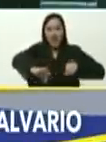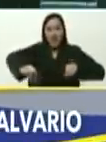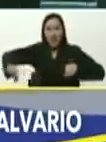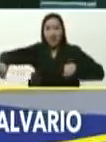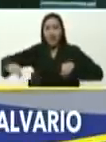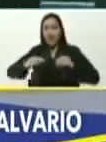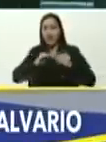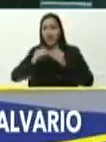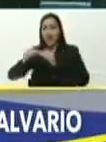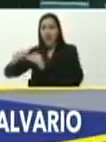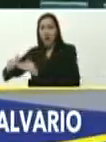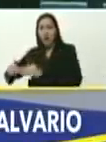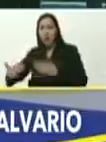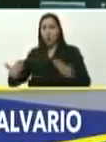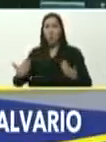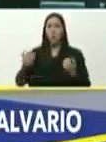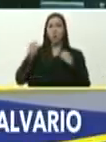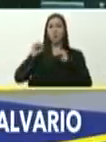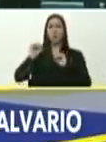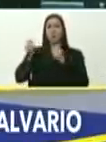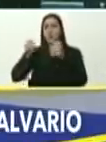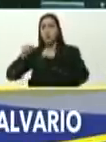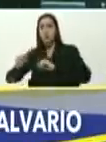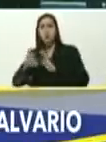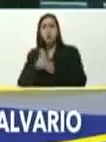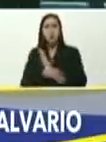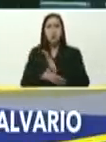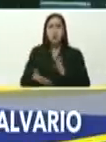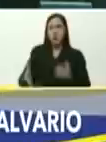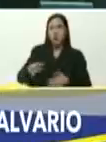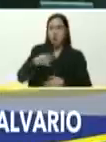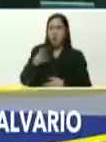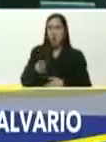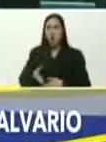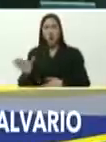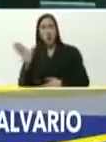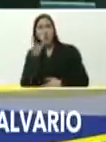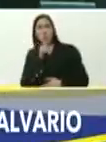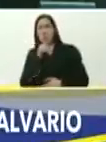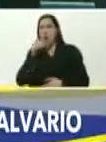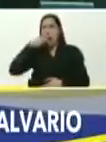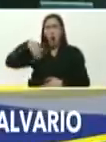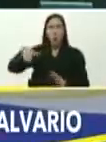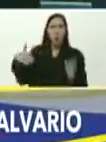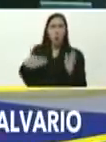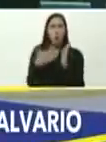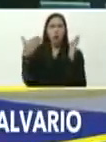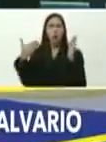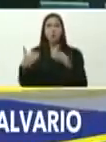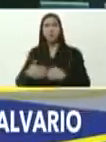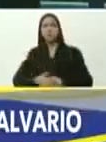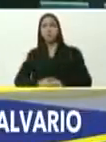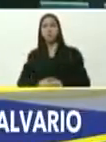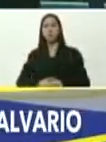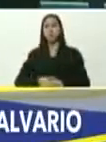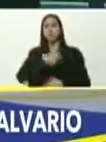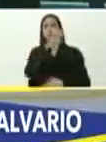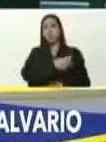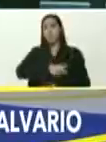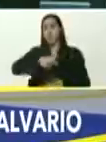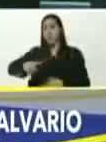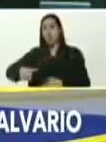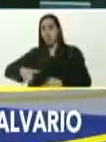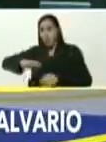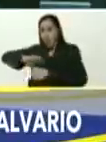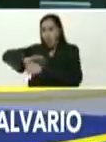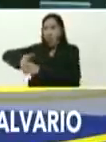hay mucha indiferencia, e indolencia, con el pueblo, hay gente, que se cree dueña, de